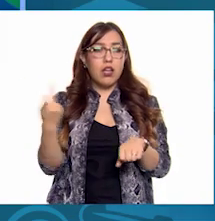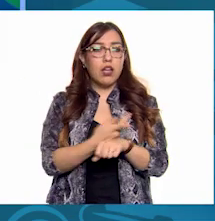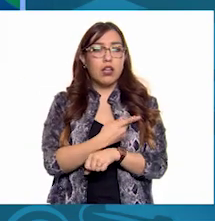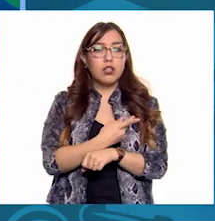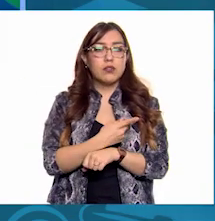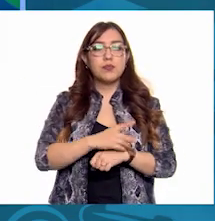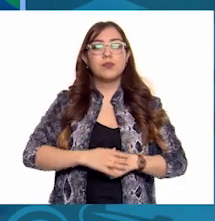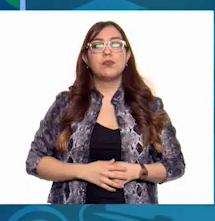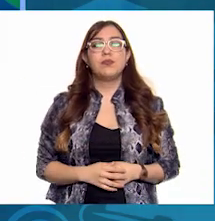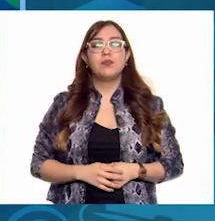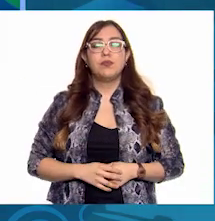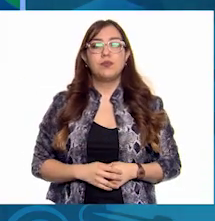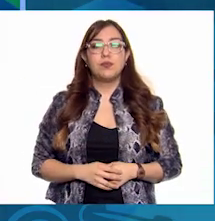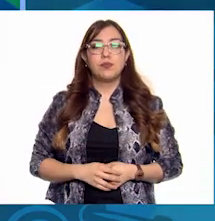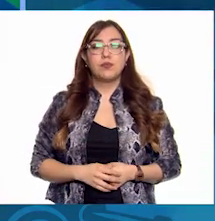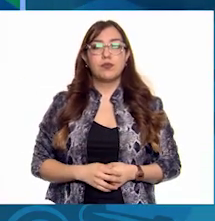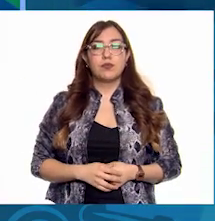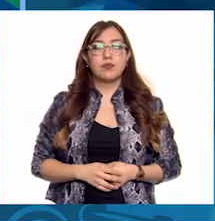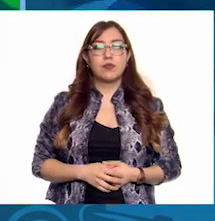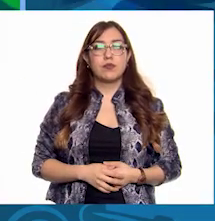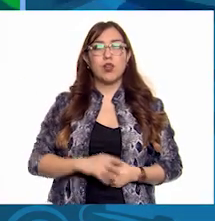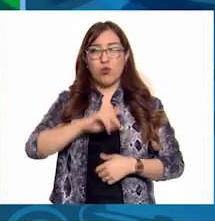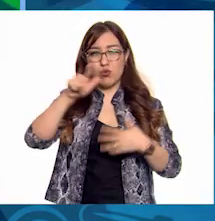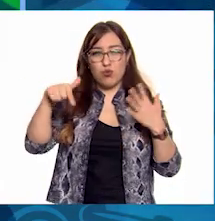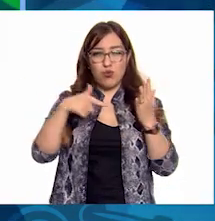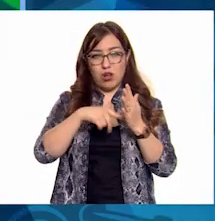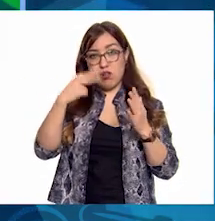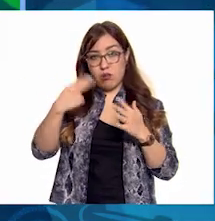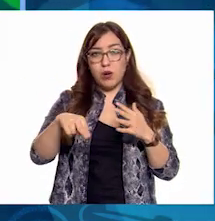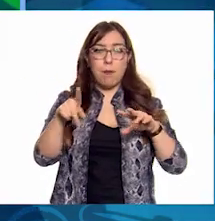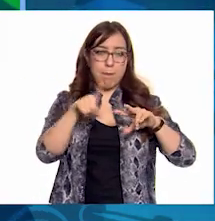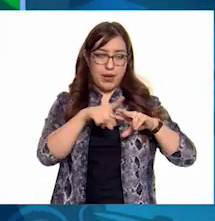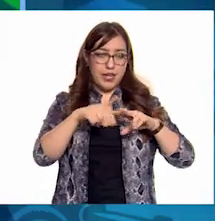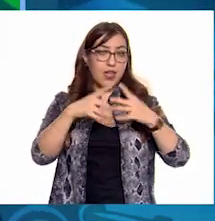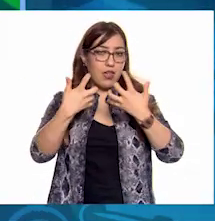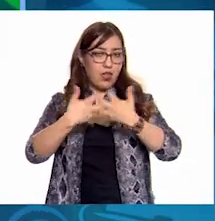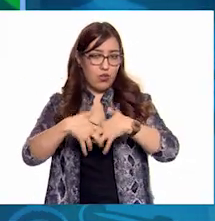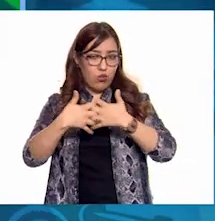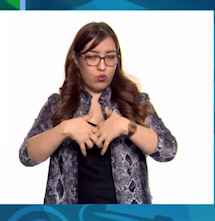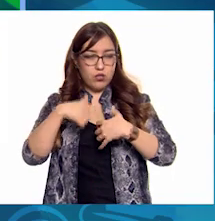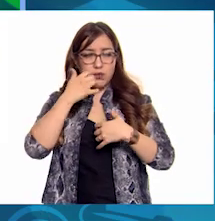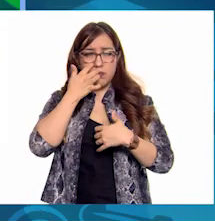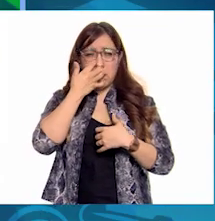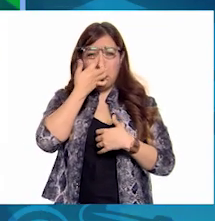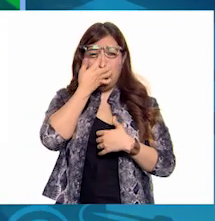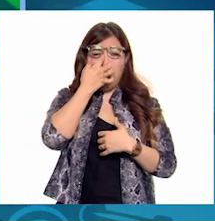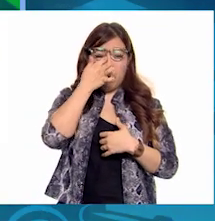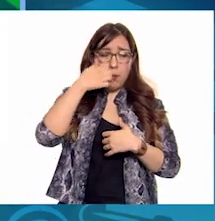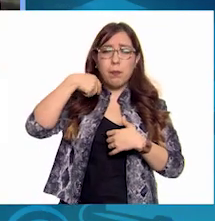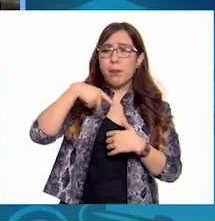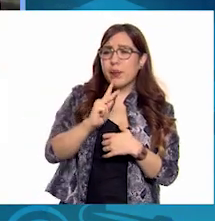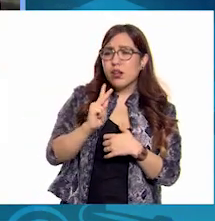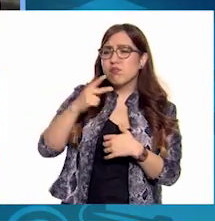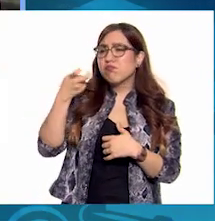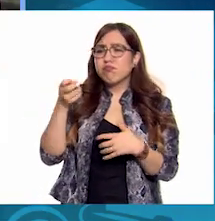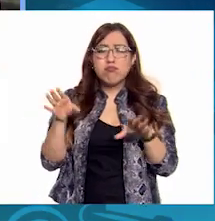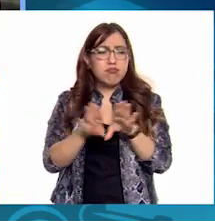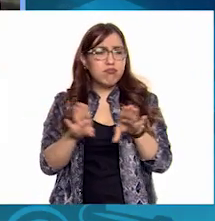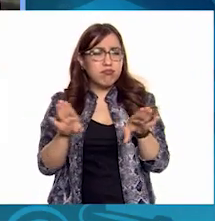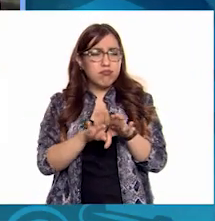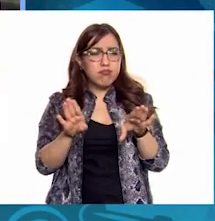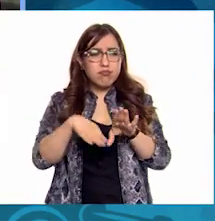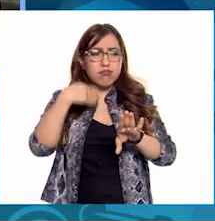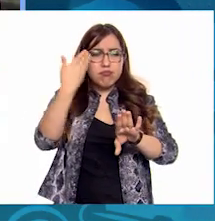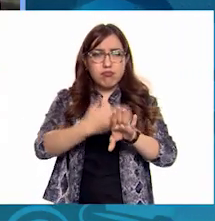consolidar lo que ahora conocemos como los parques industriales Pero... ¿Cómo impacta la actividad de estos parques en el medio ambiente? La contaminación